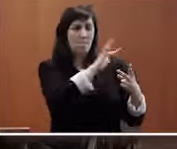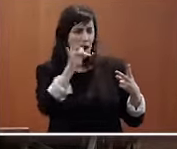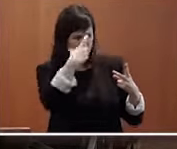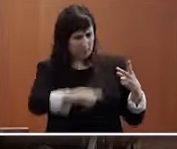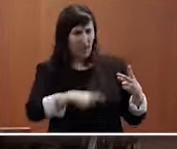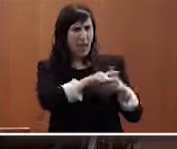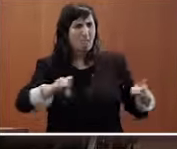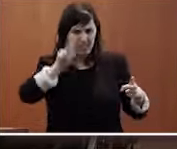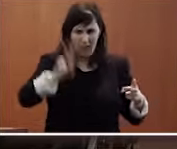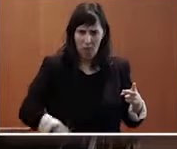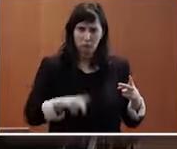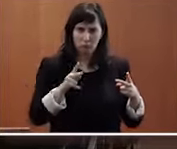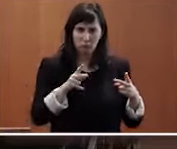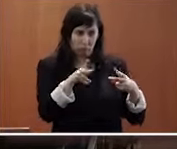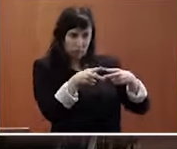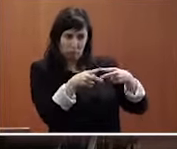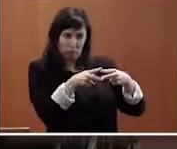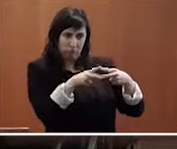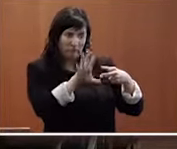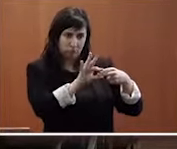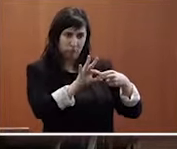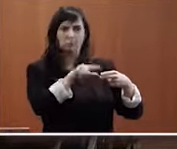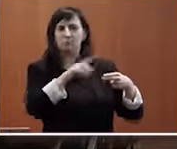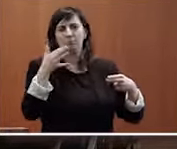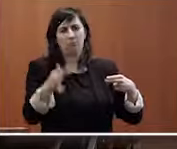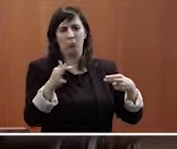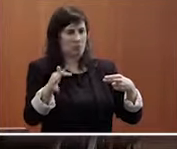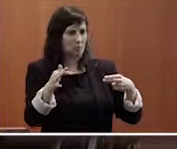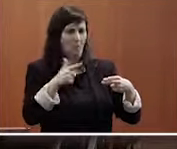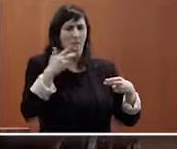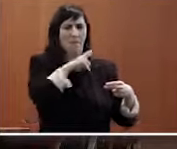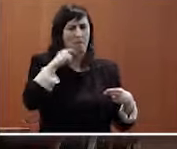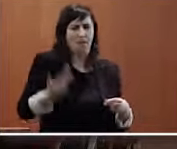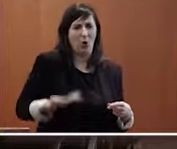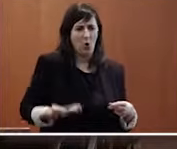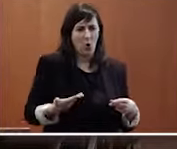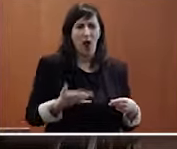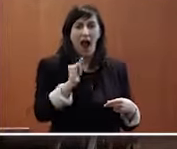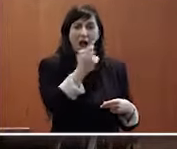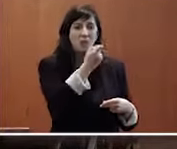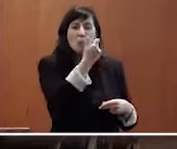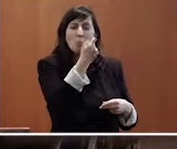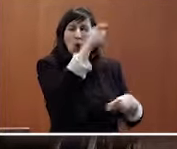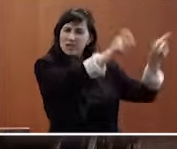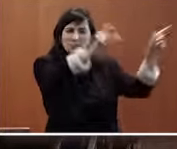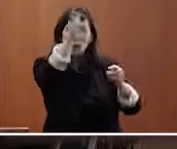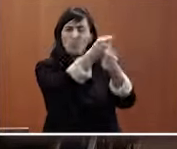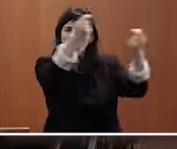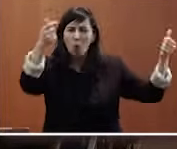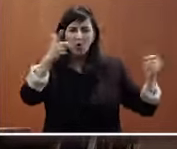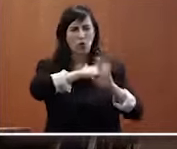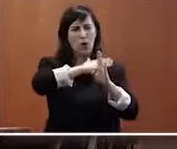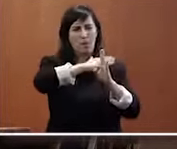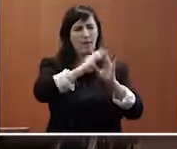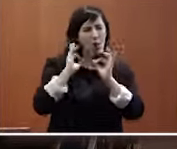e esa síntesis é valiosísima, é valiosísima. É pocas persoas con o nivel